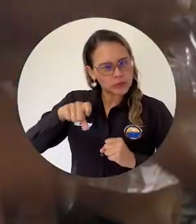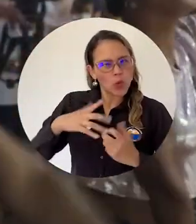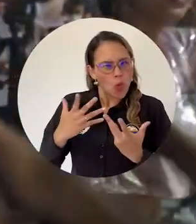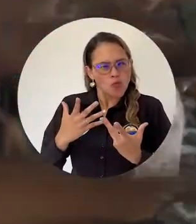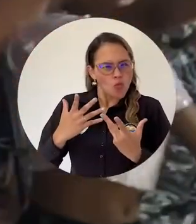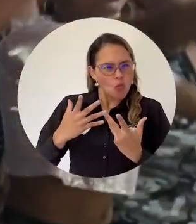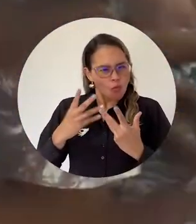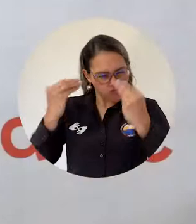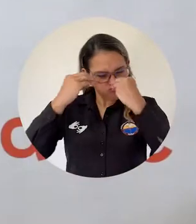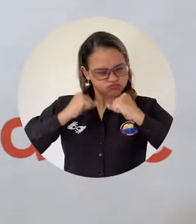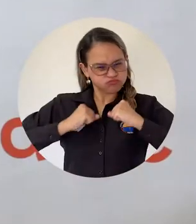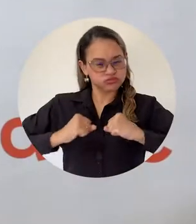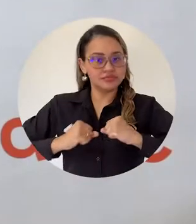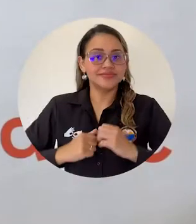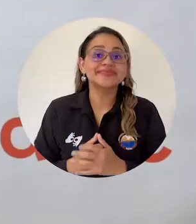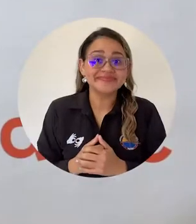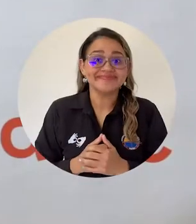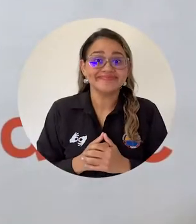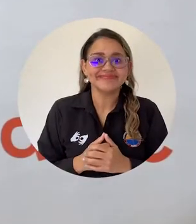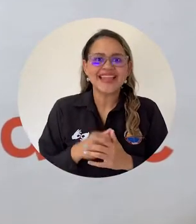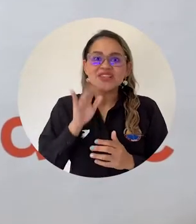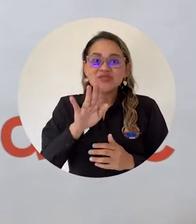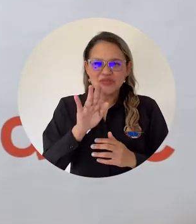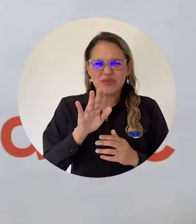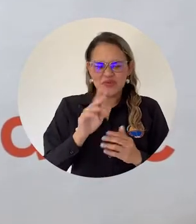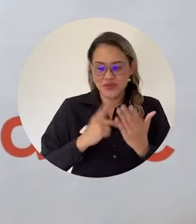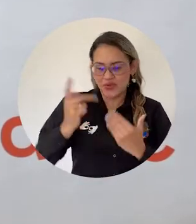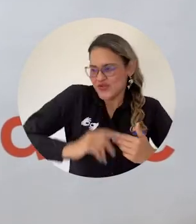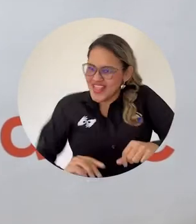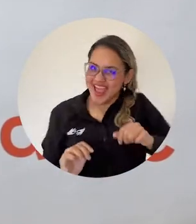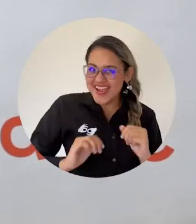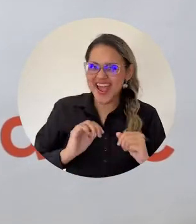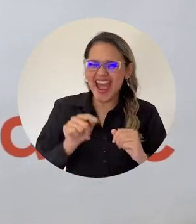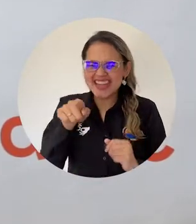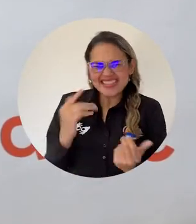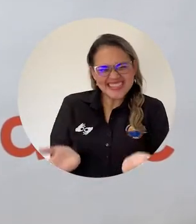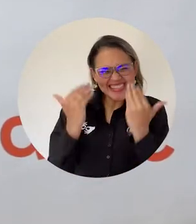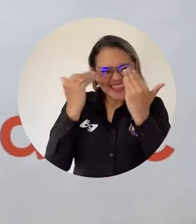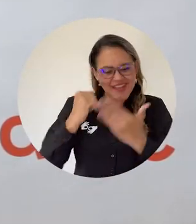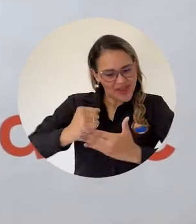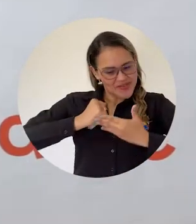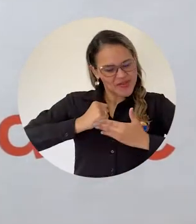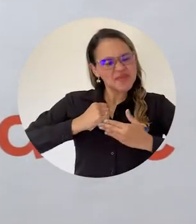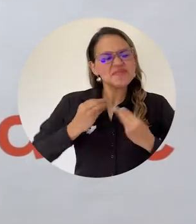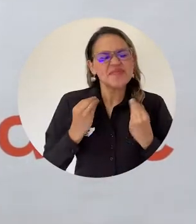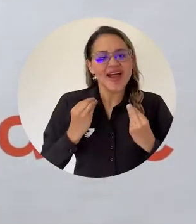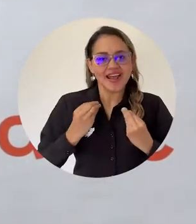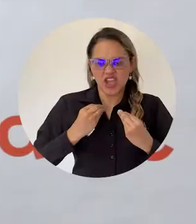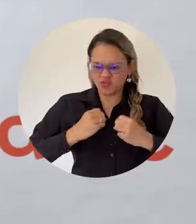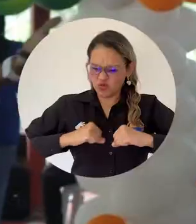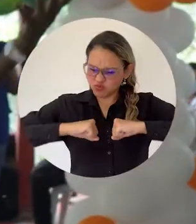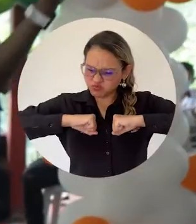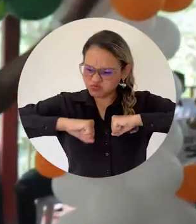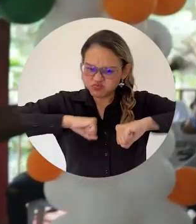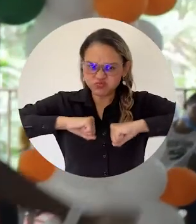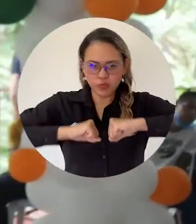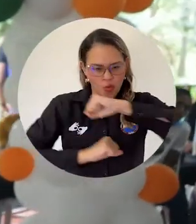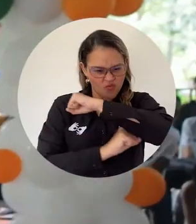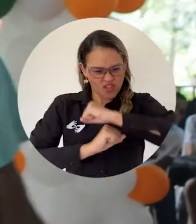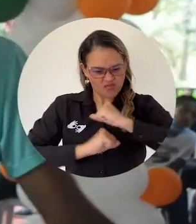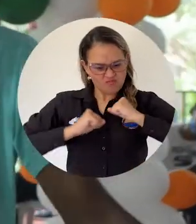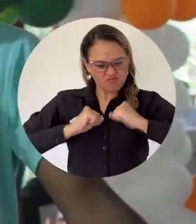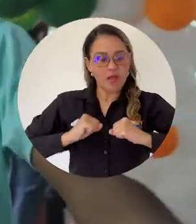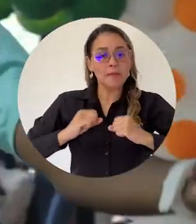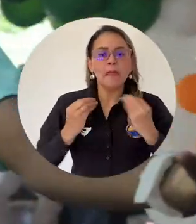debo nutrir cada día. Sacúdete a mí me ha dejado la experiencia de que todo lo que tú hagas en tu vida debe tener una base para que tu